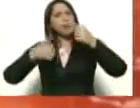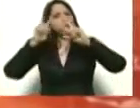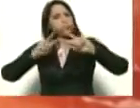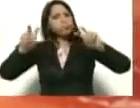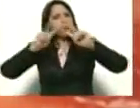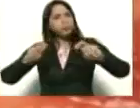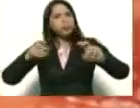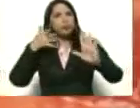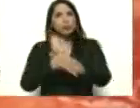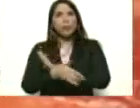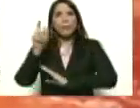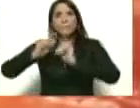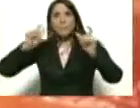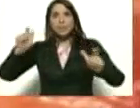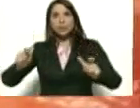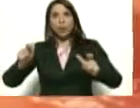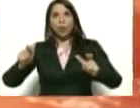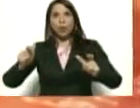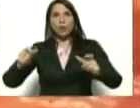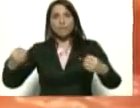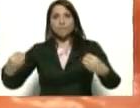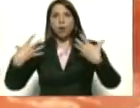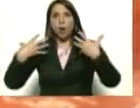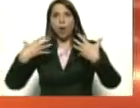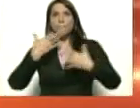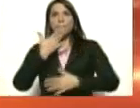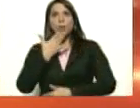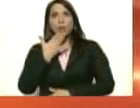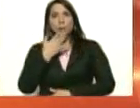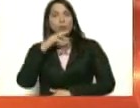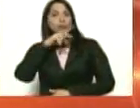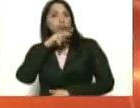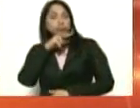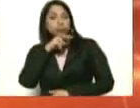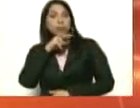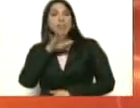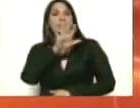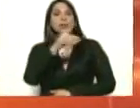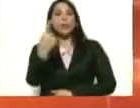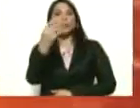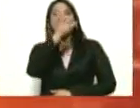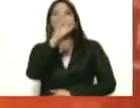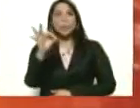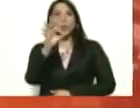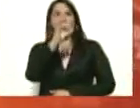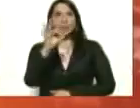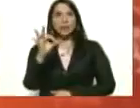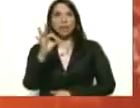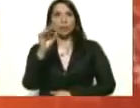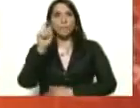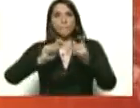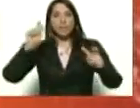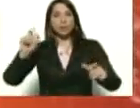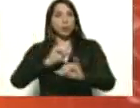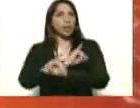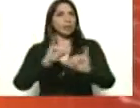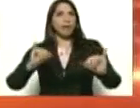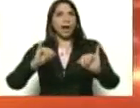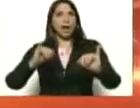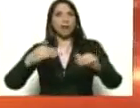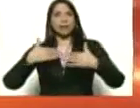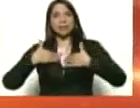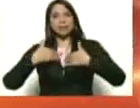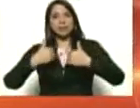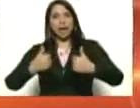personas contagiadas. Hablamos que un 51% de pacientes ya está recuperado.